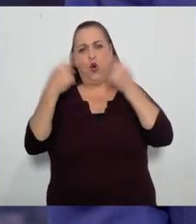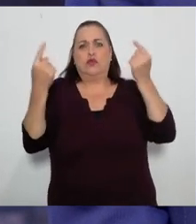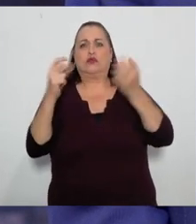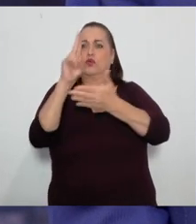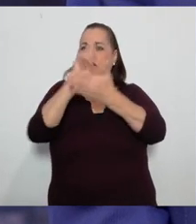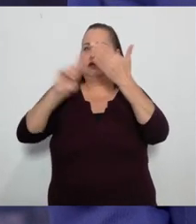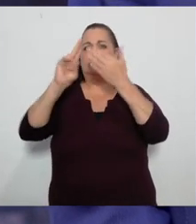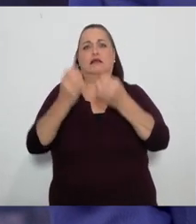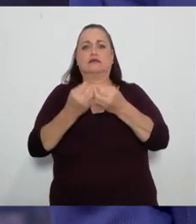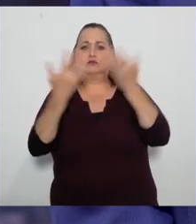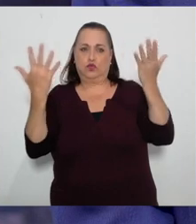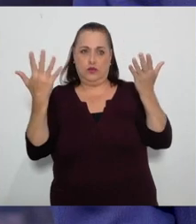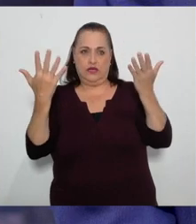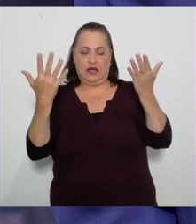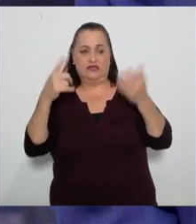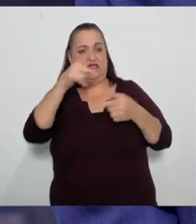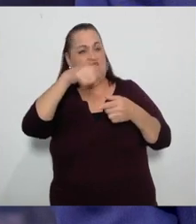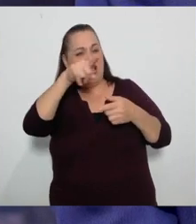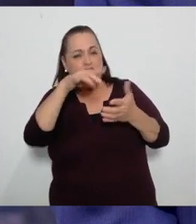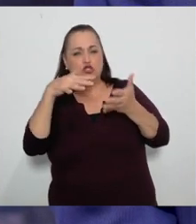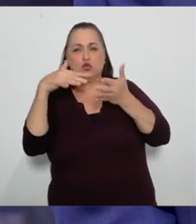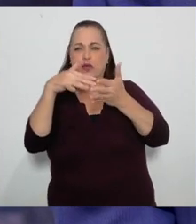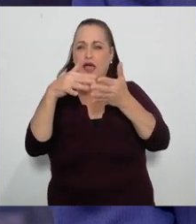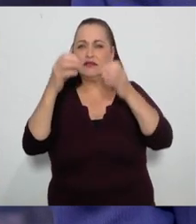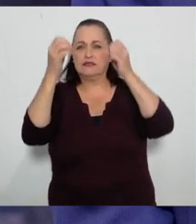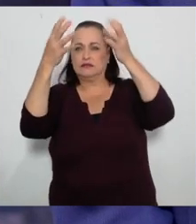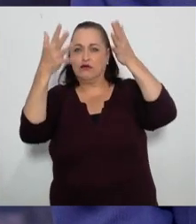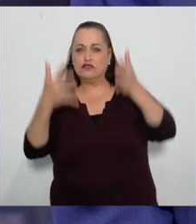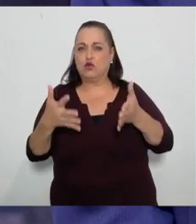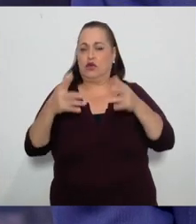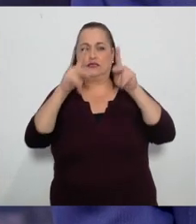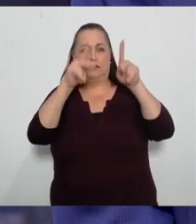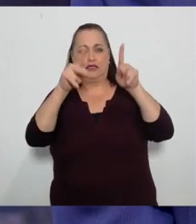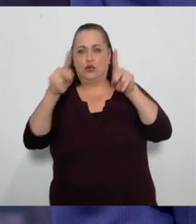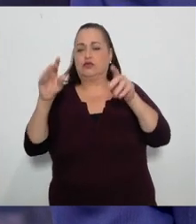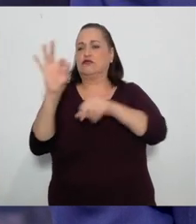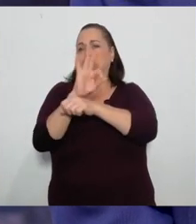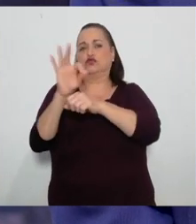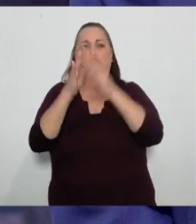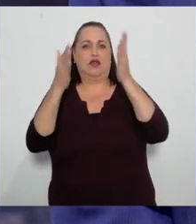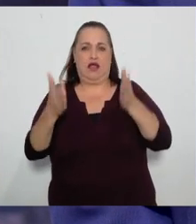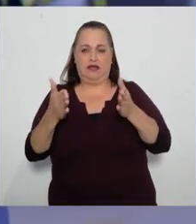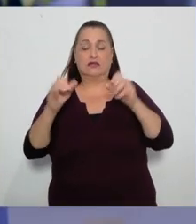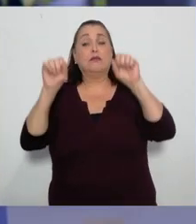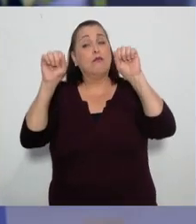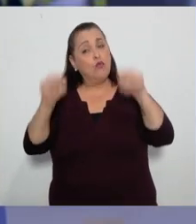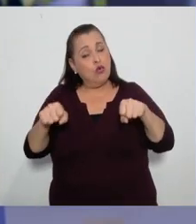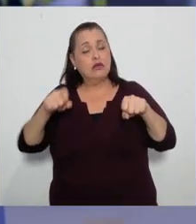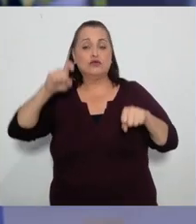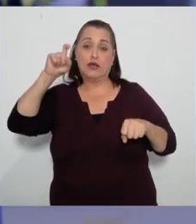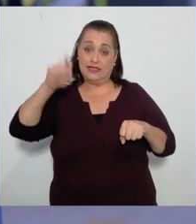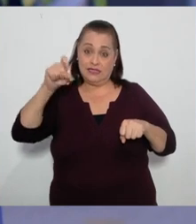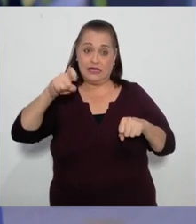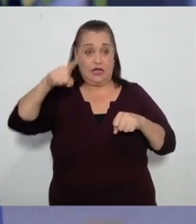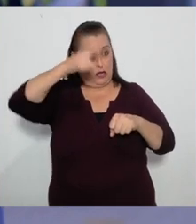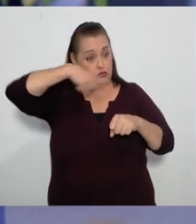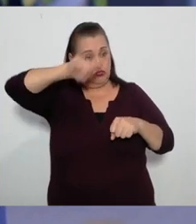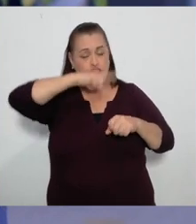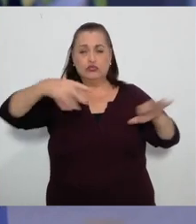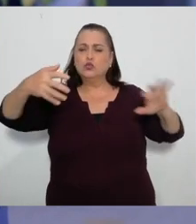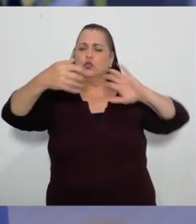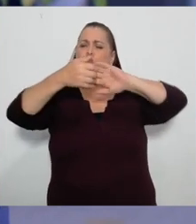las universidades públicas, sus estudiantes, docentes y personas funcionarias. Por eso es necesario